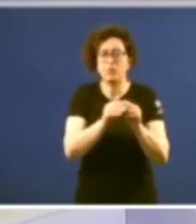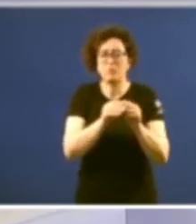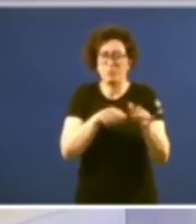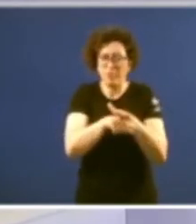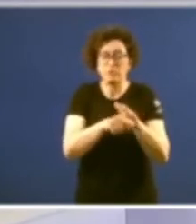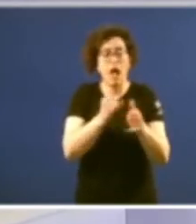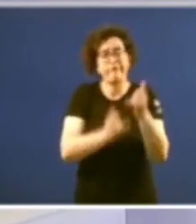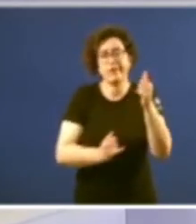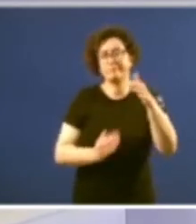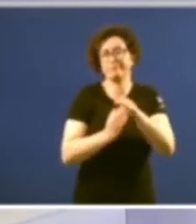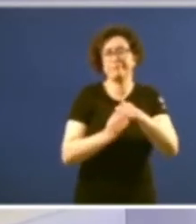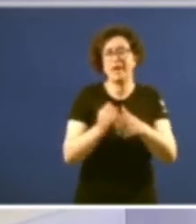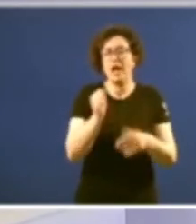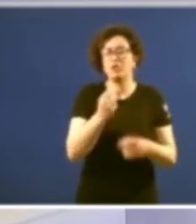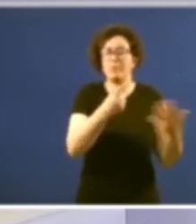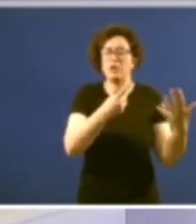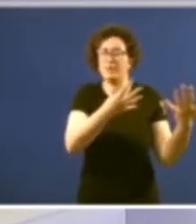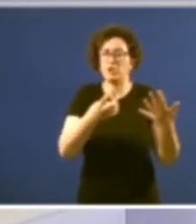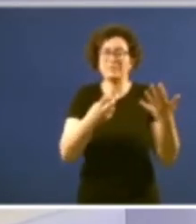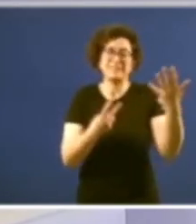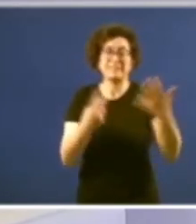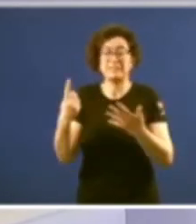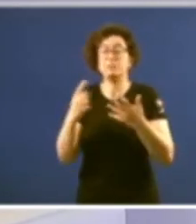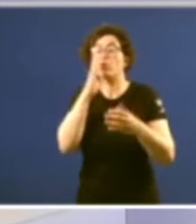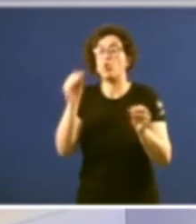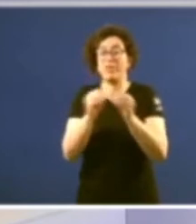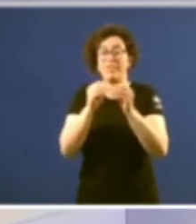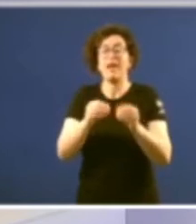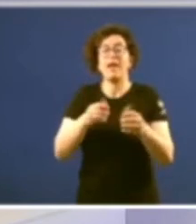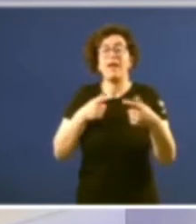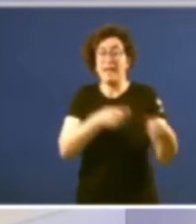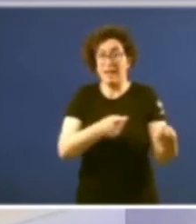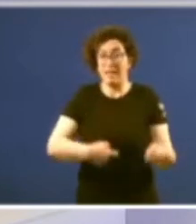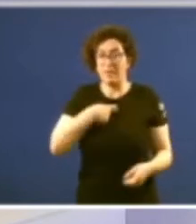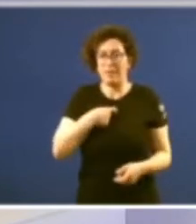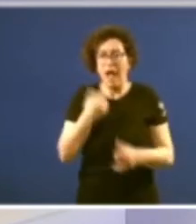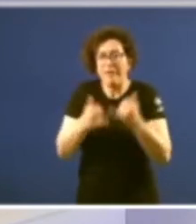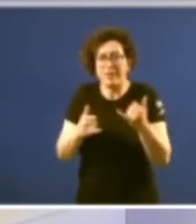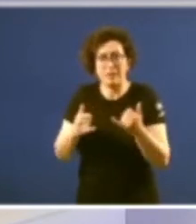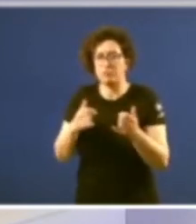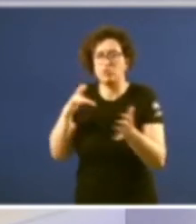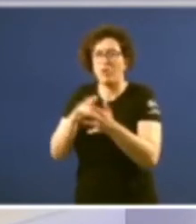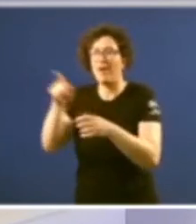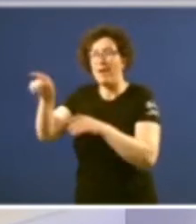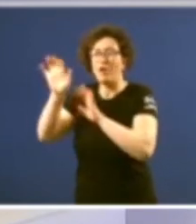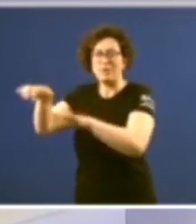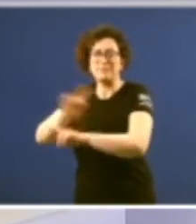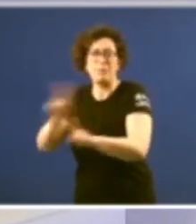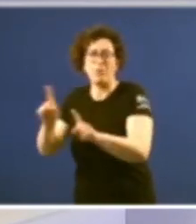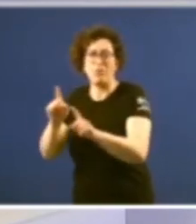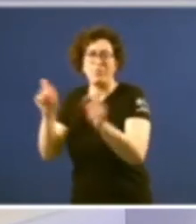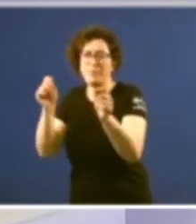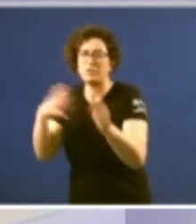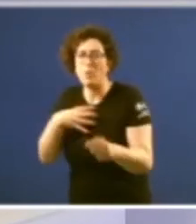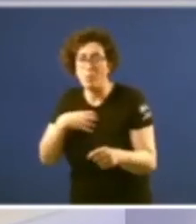en 1936 cando o inicio da Guerra Civil non permitiu nin sequera discutir nas Cortes un texto estatutario que daquela